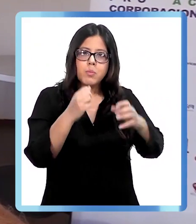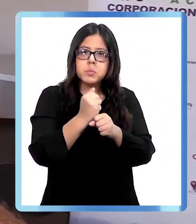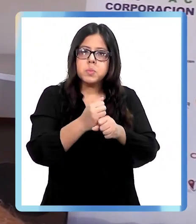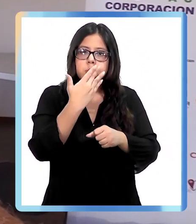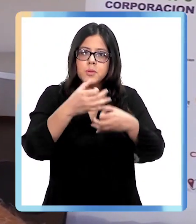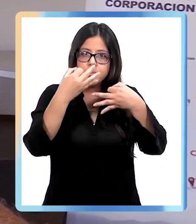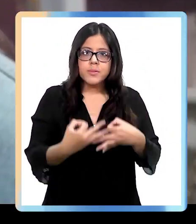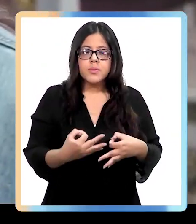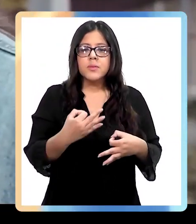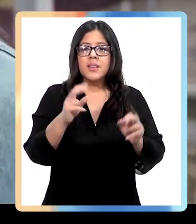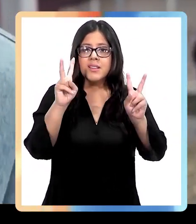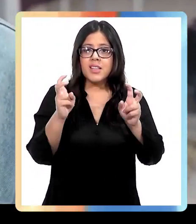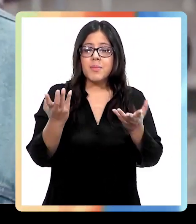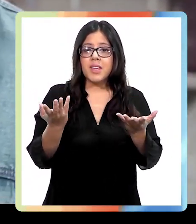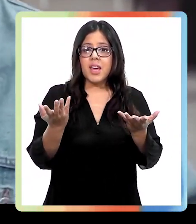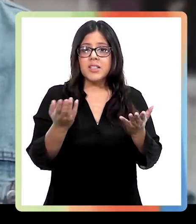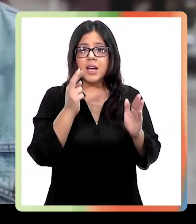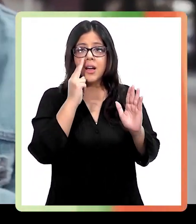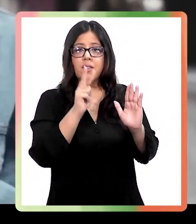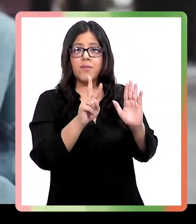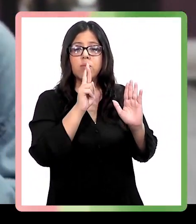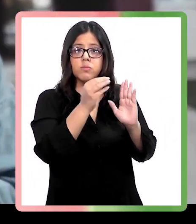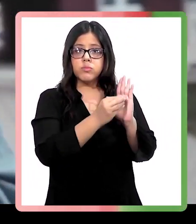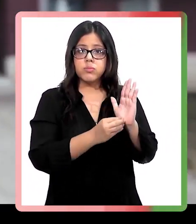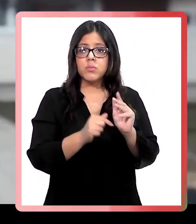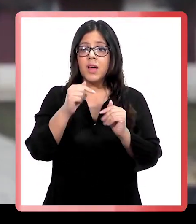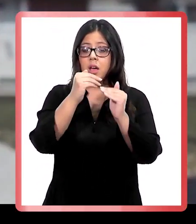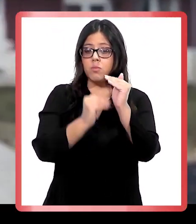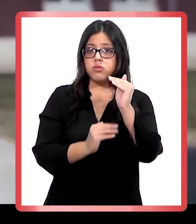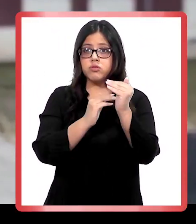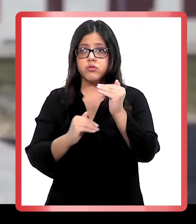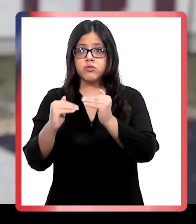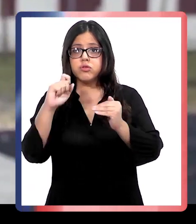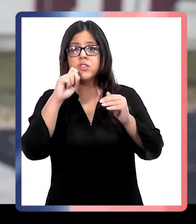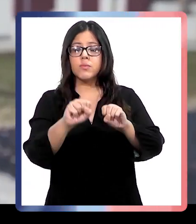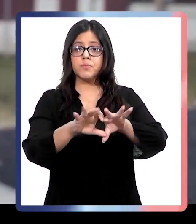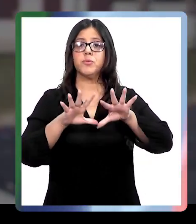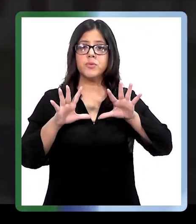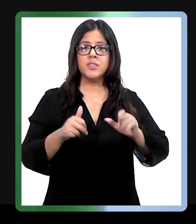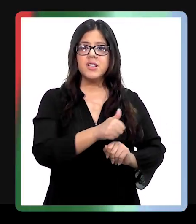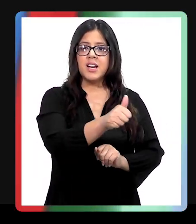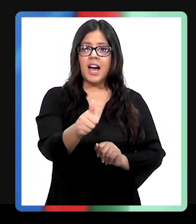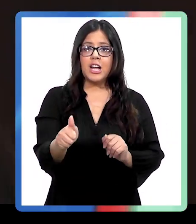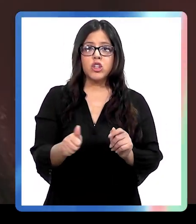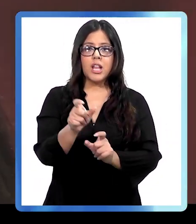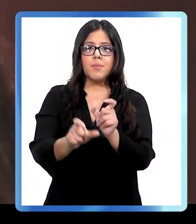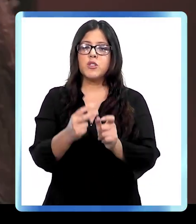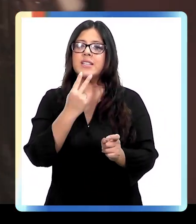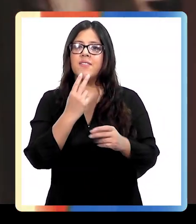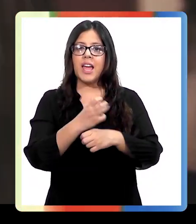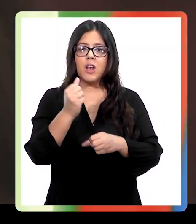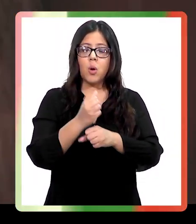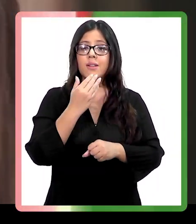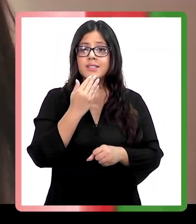verificar los resultados. Desigualmente iguales impactará de manera directa a toda la provincia de Los Andes y además será la base